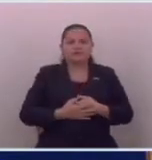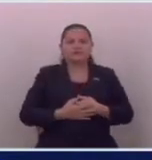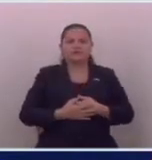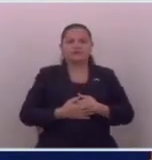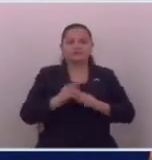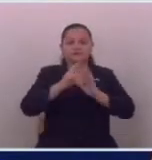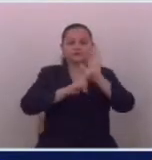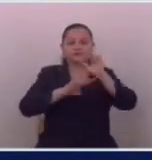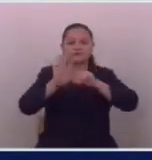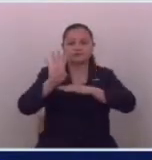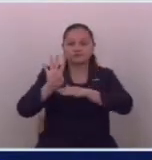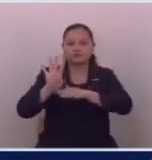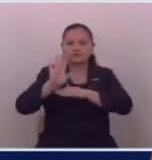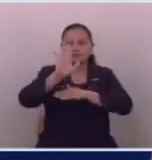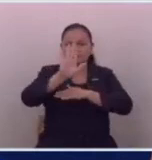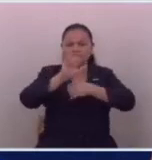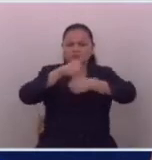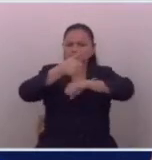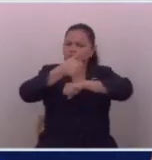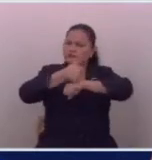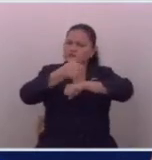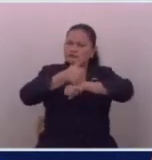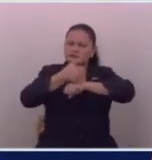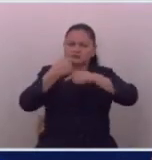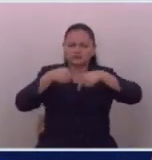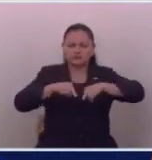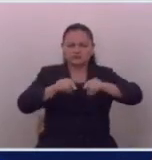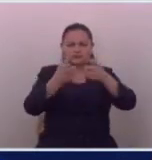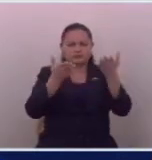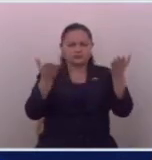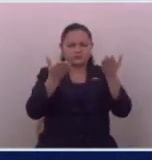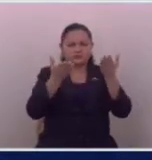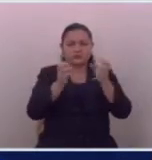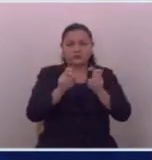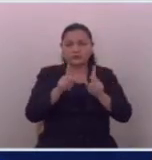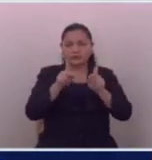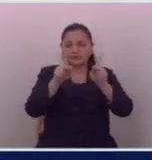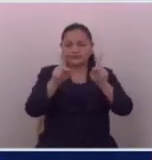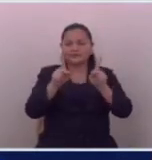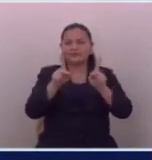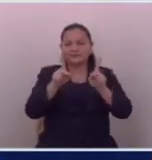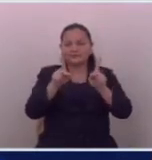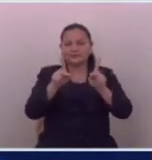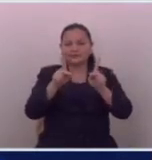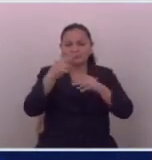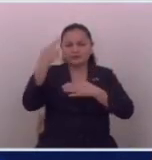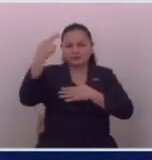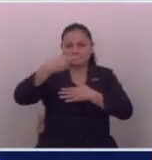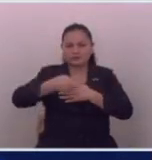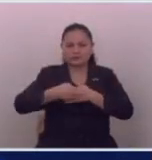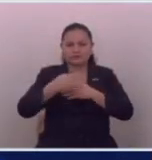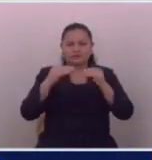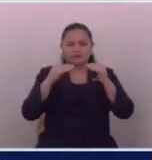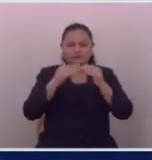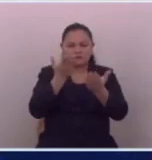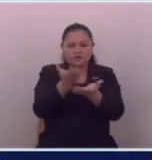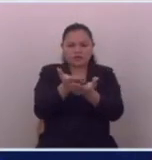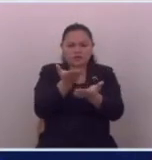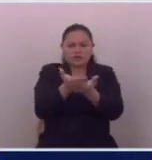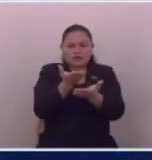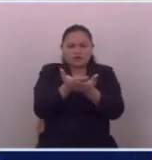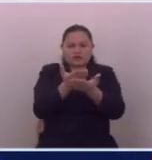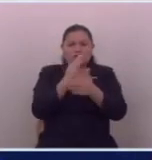Romanos 4. Su determinación para seguir generando espacios y oportunidades reales y tangibles